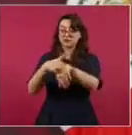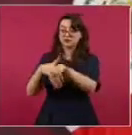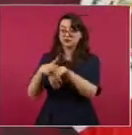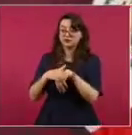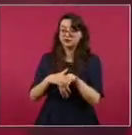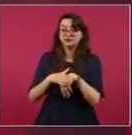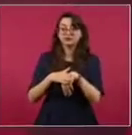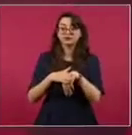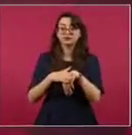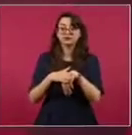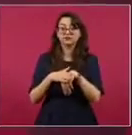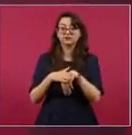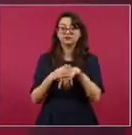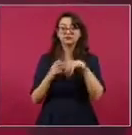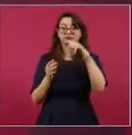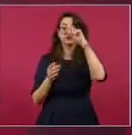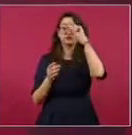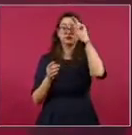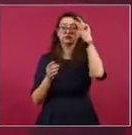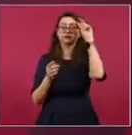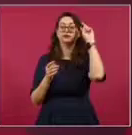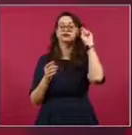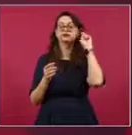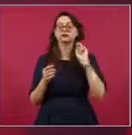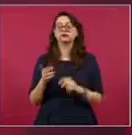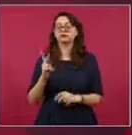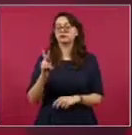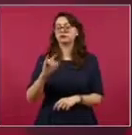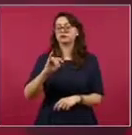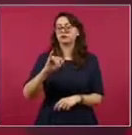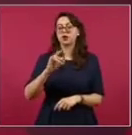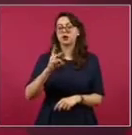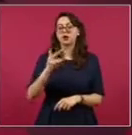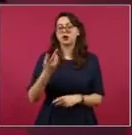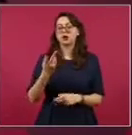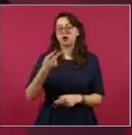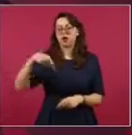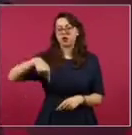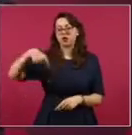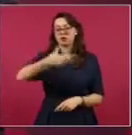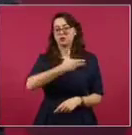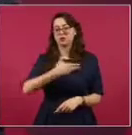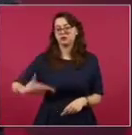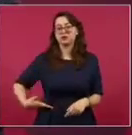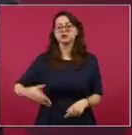el Poder Ejecutivo, todo eso se canceló.